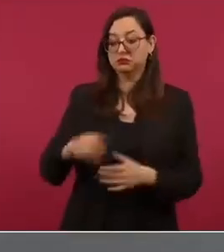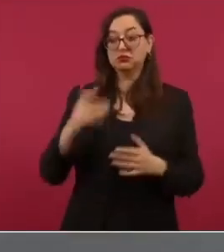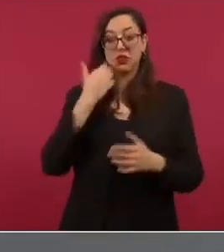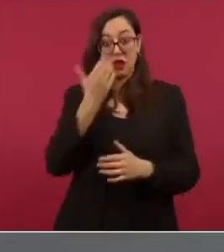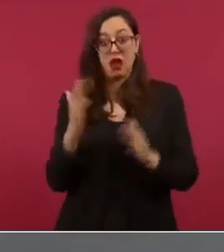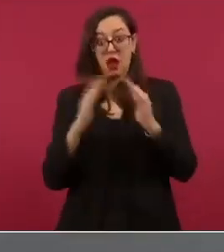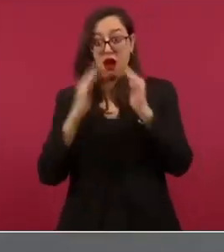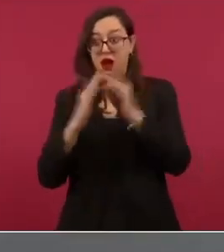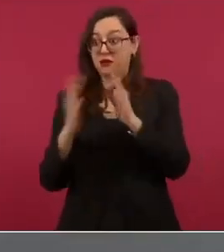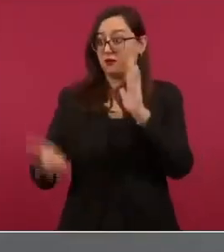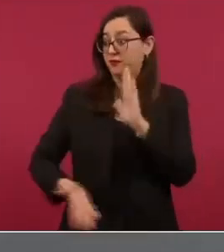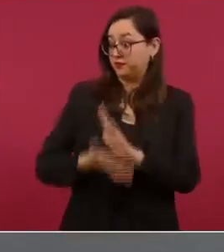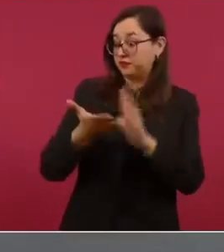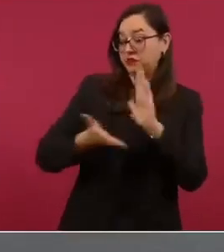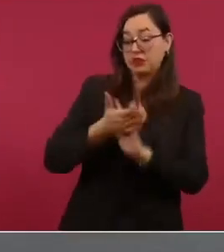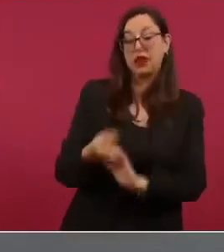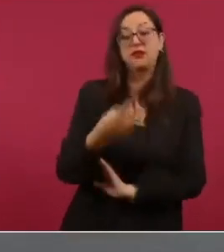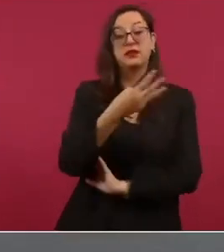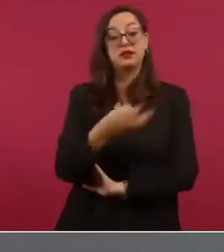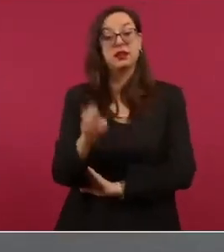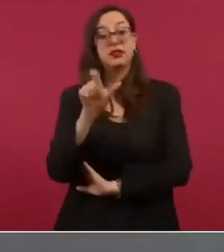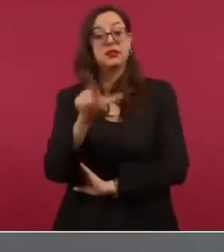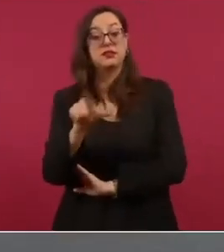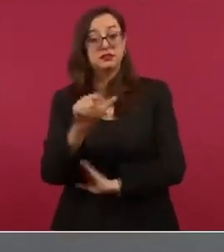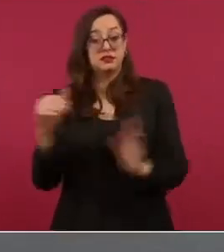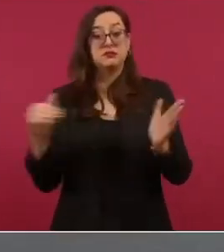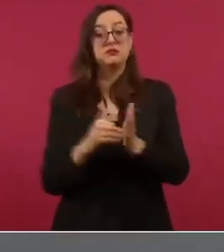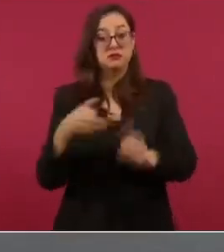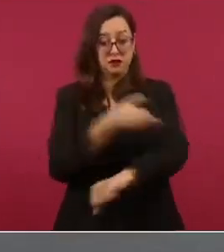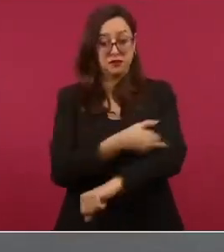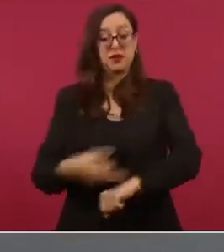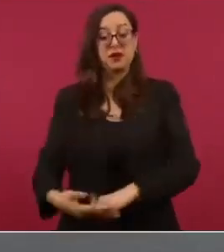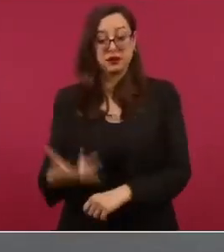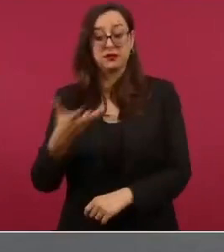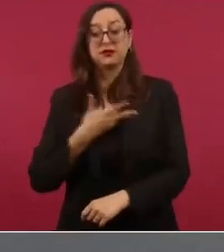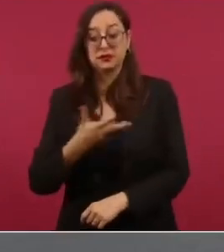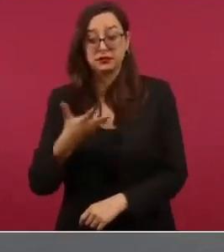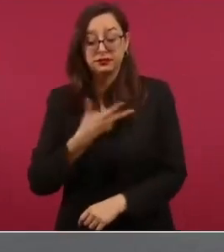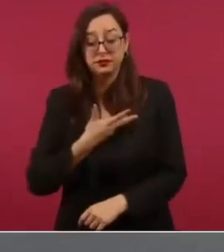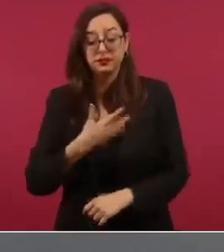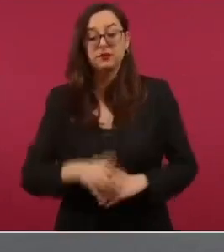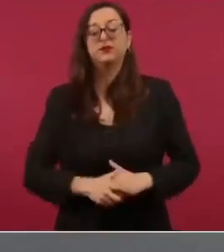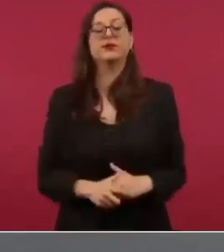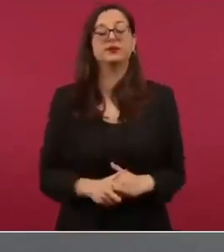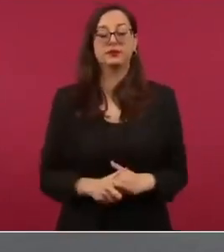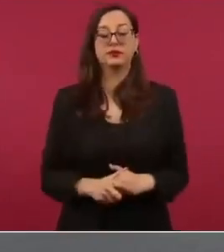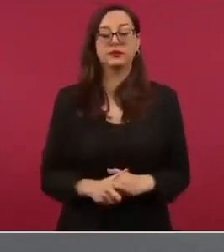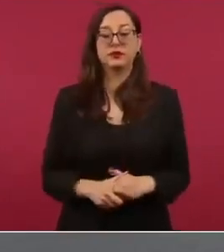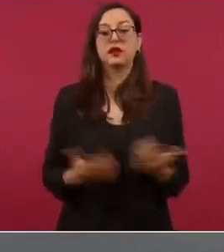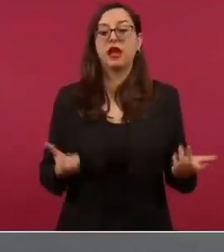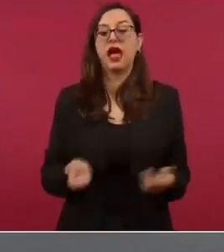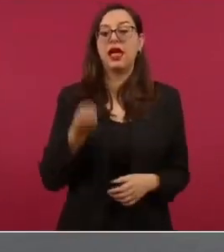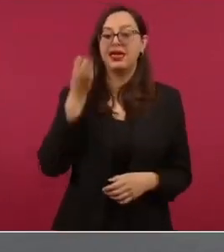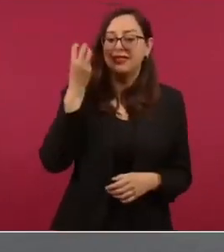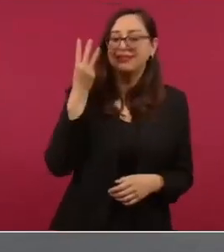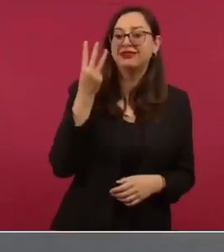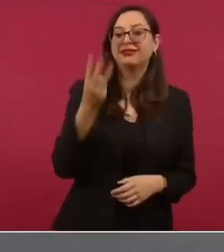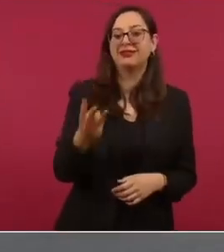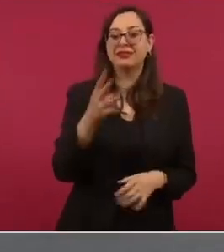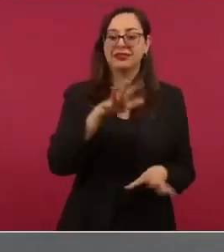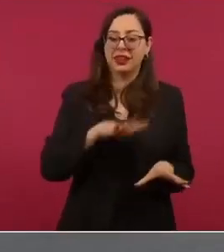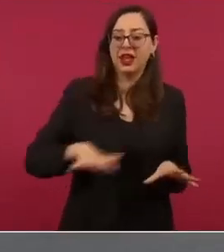317 mil familias pobres se han declarado 3 áreas